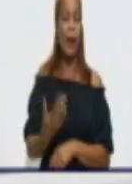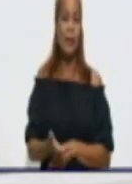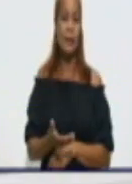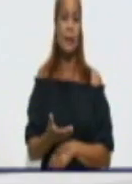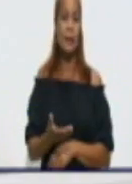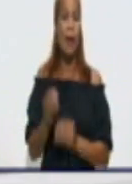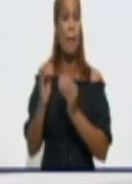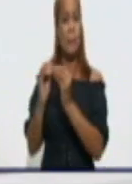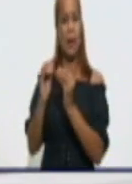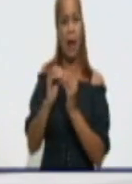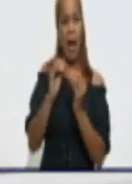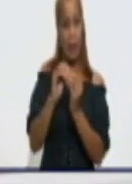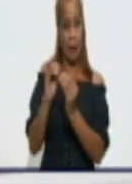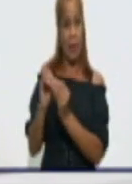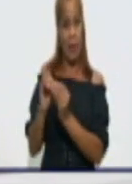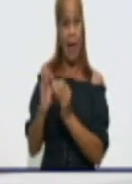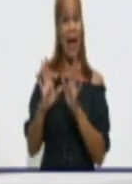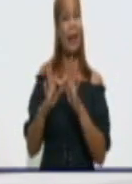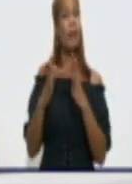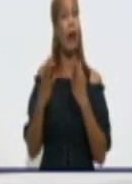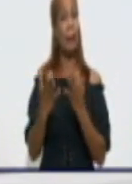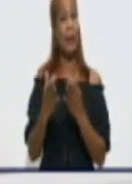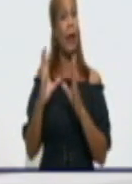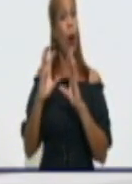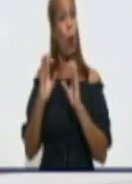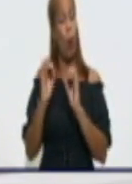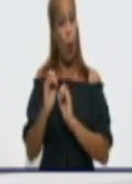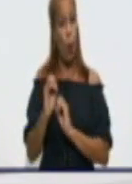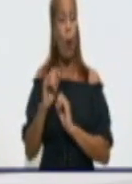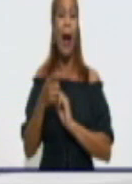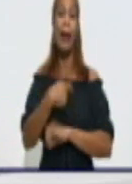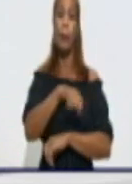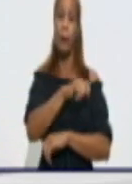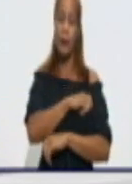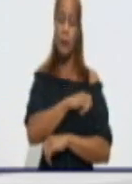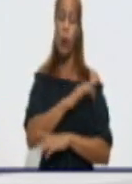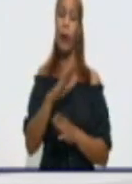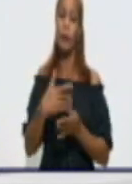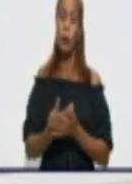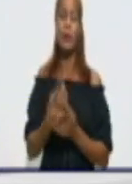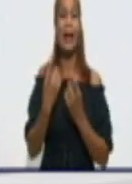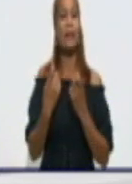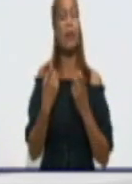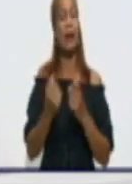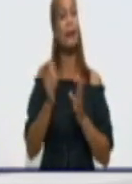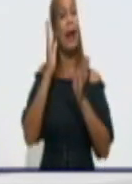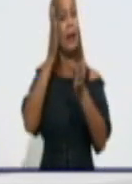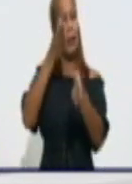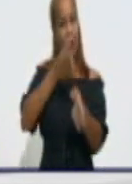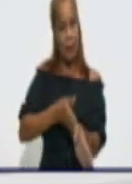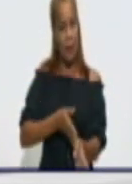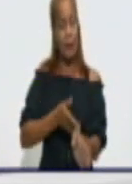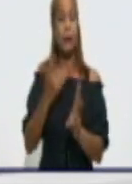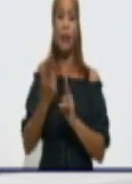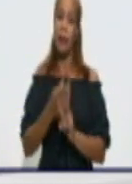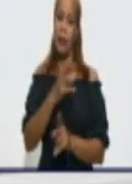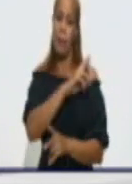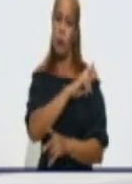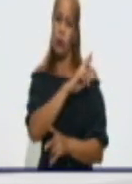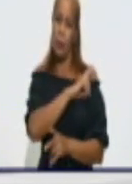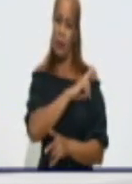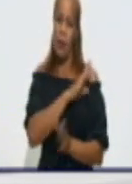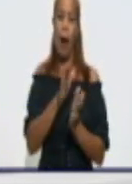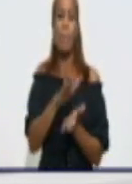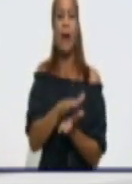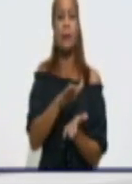seres queridos, la COVID. Entonces, es importante hoy disciplina, responsabilidad, mantener las medidas, el aislamiento,